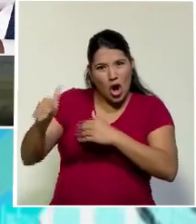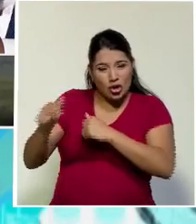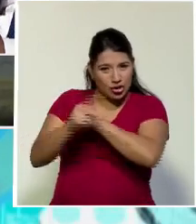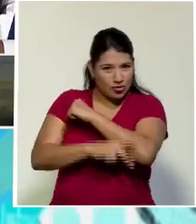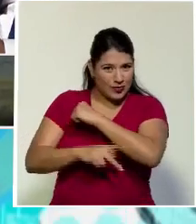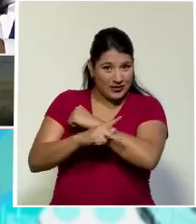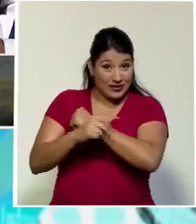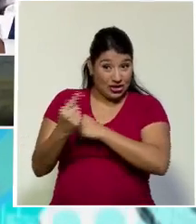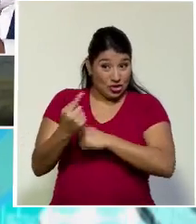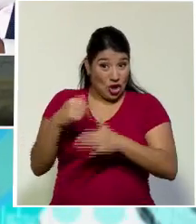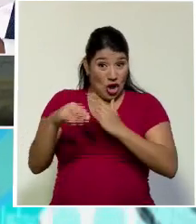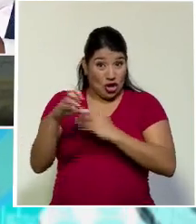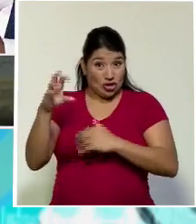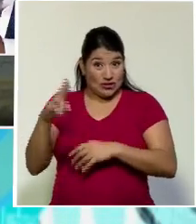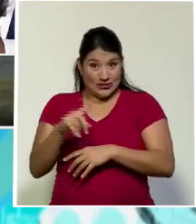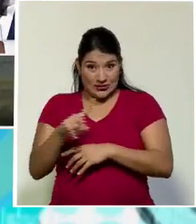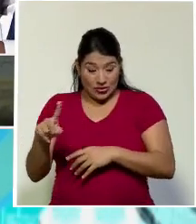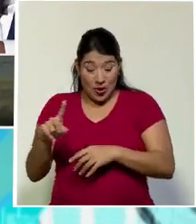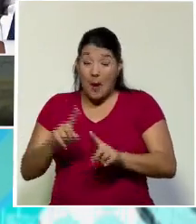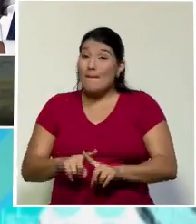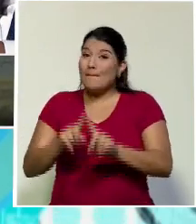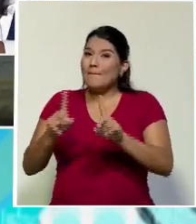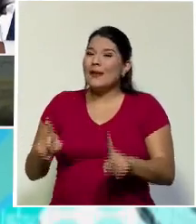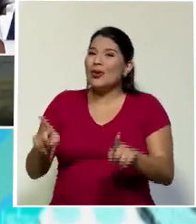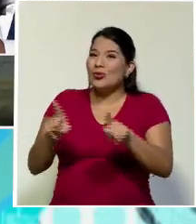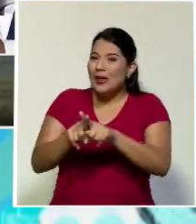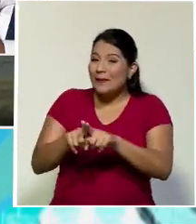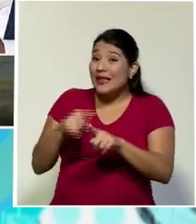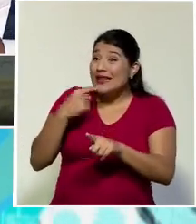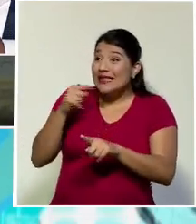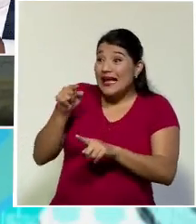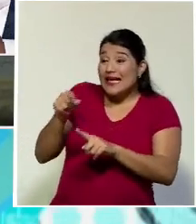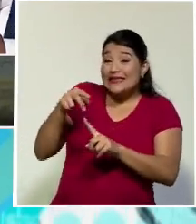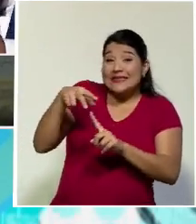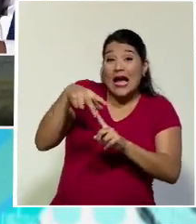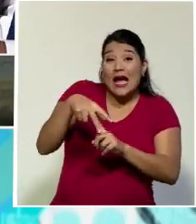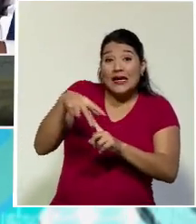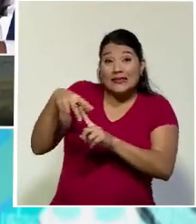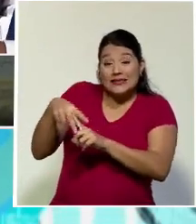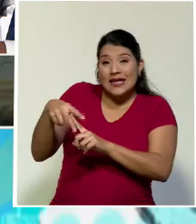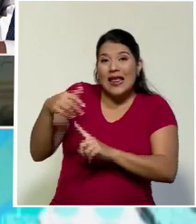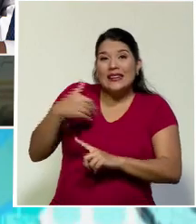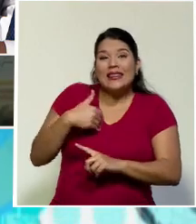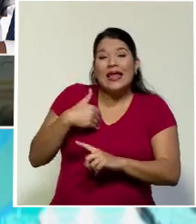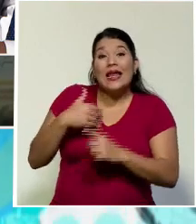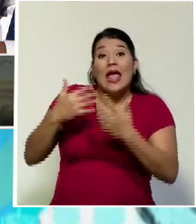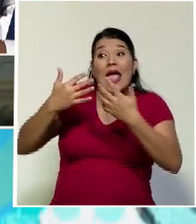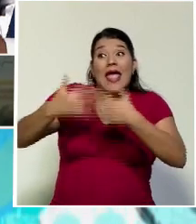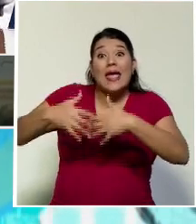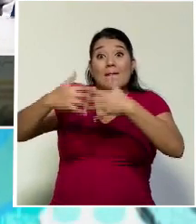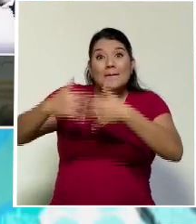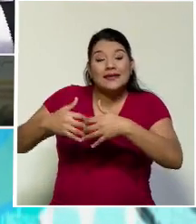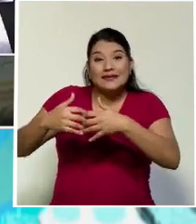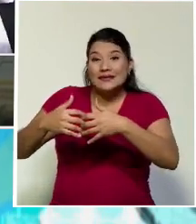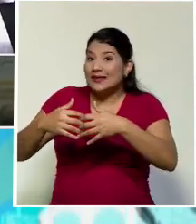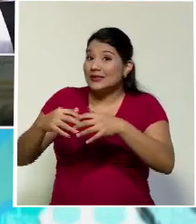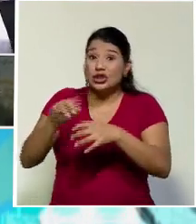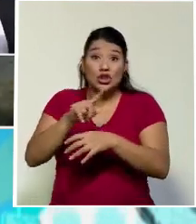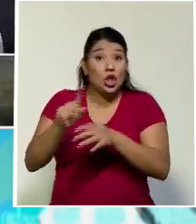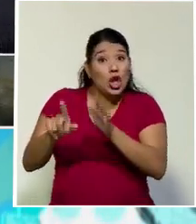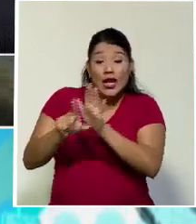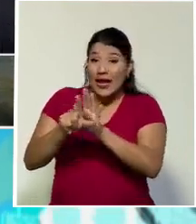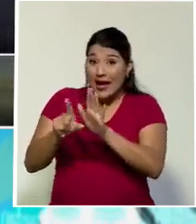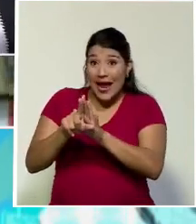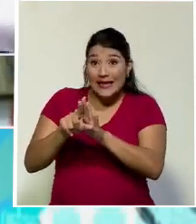entonces, la información dice que esa cooperativa tiene empresas offshore en paraísos fiscales, desde donde